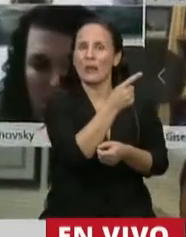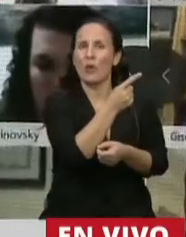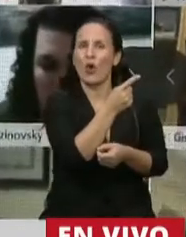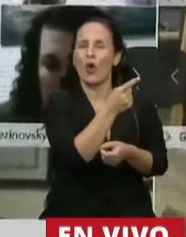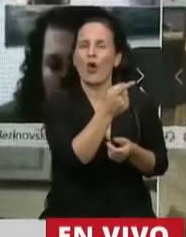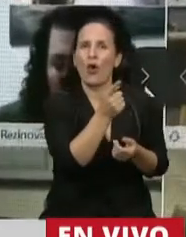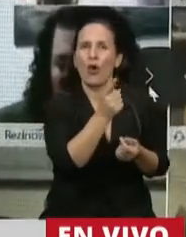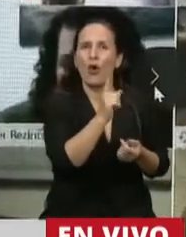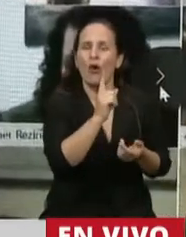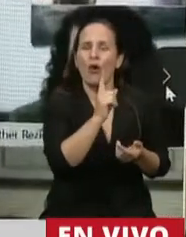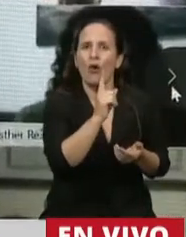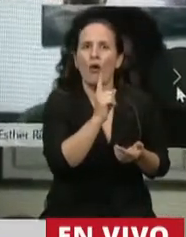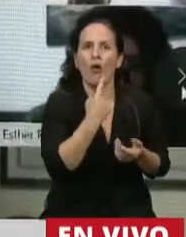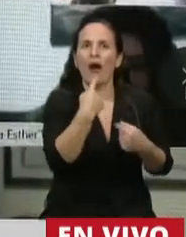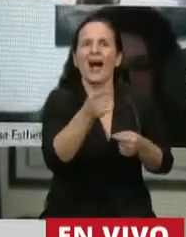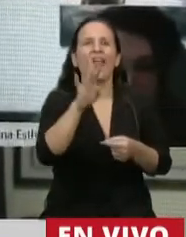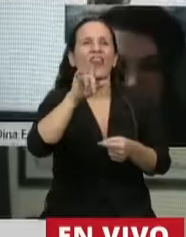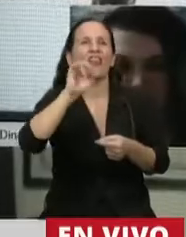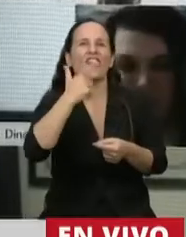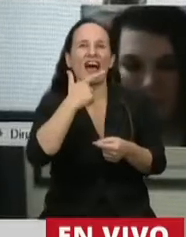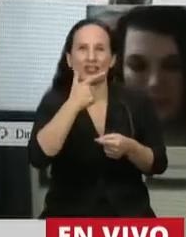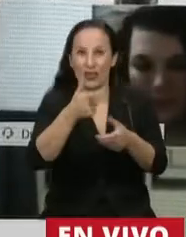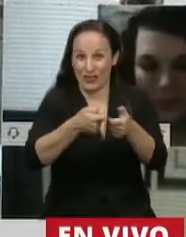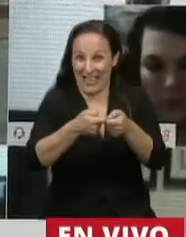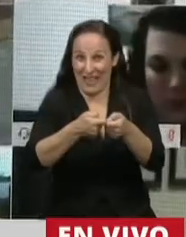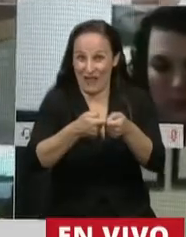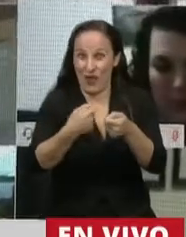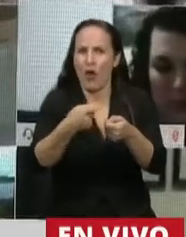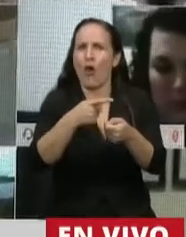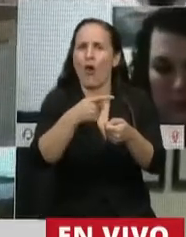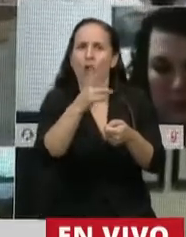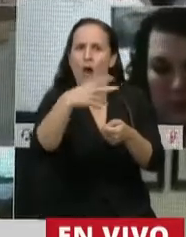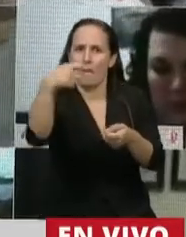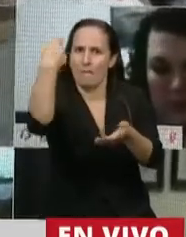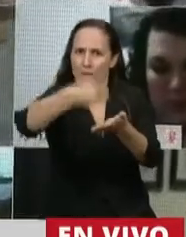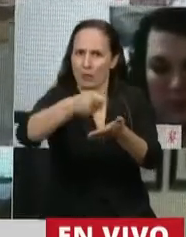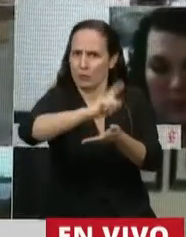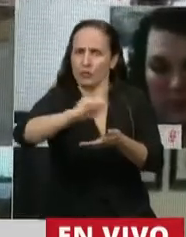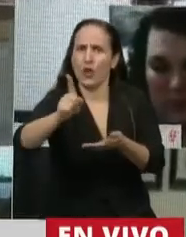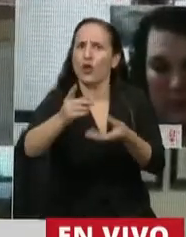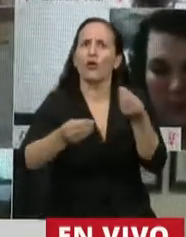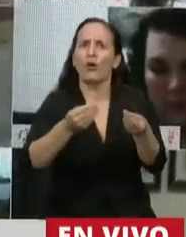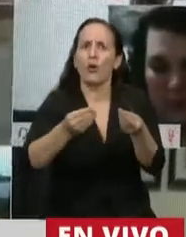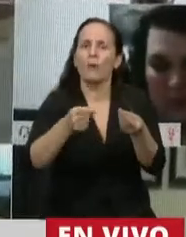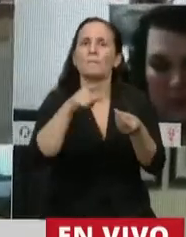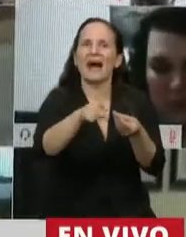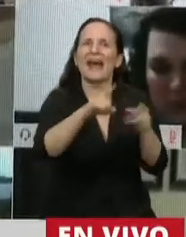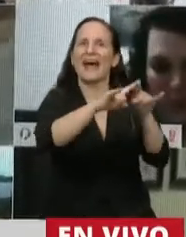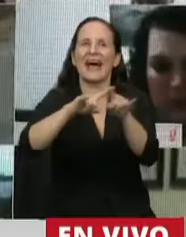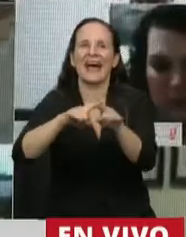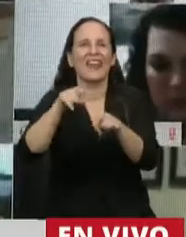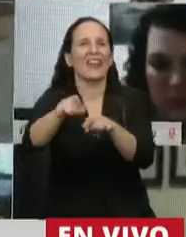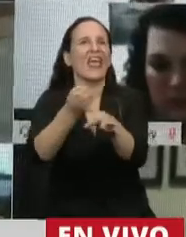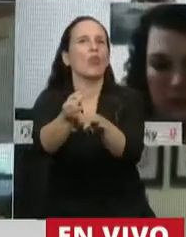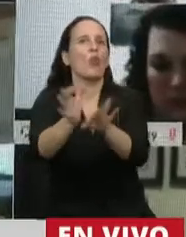pueda cobrar los datos que se utilizan para entrar en plataformas educativas,